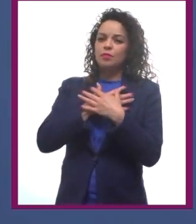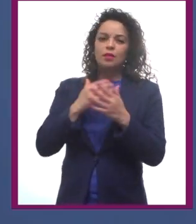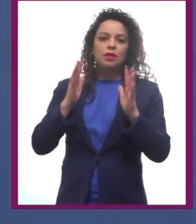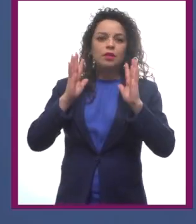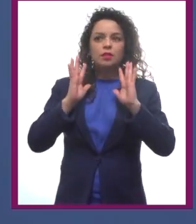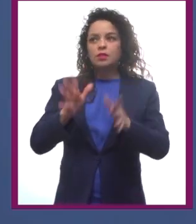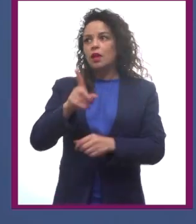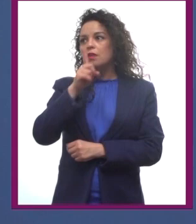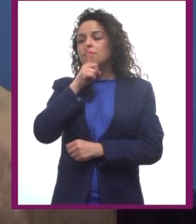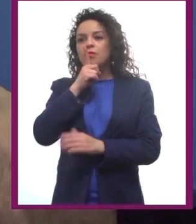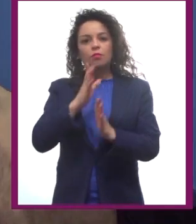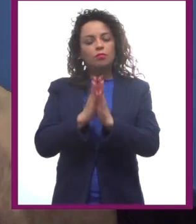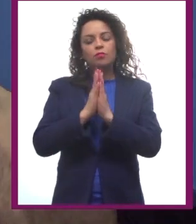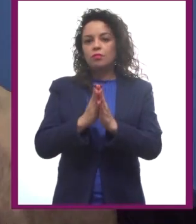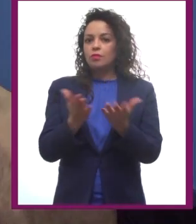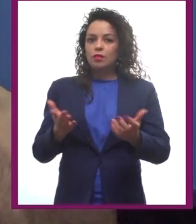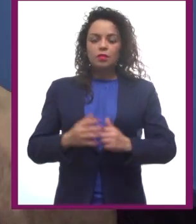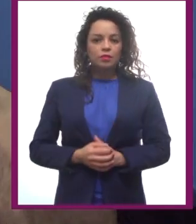Hugo!